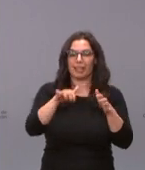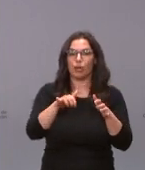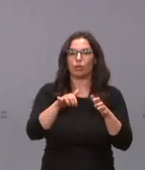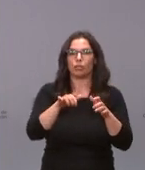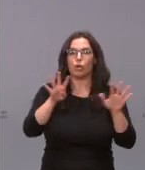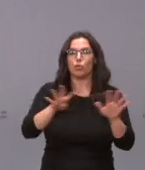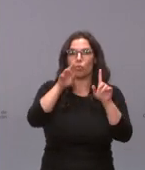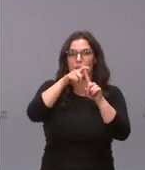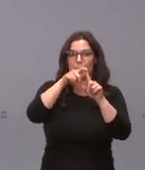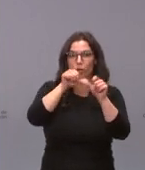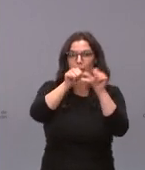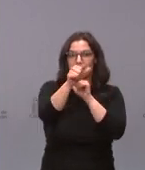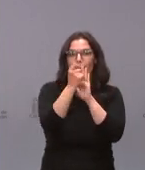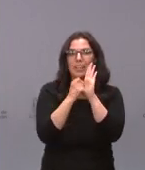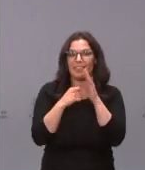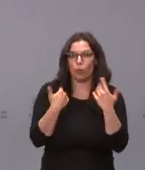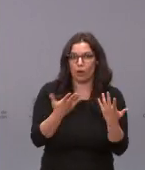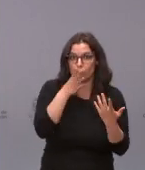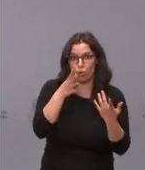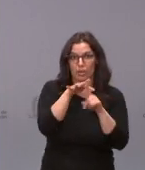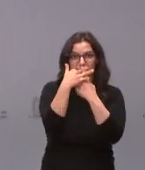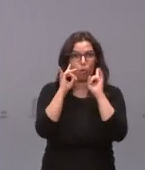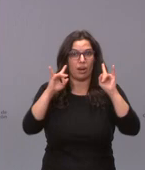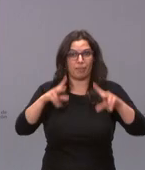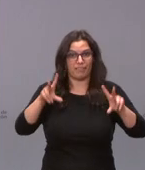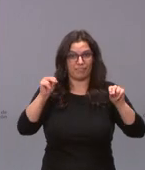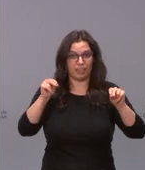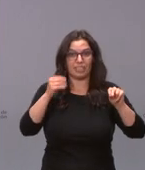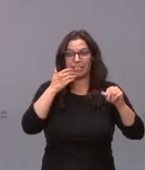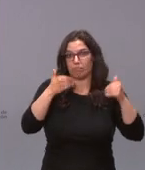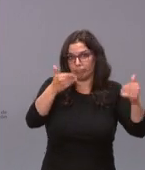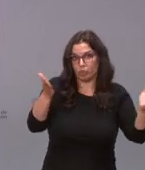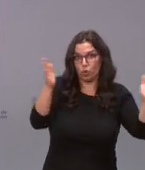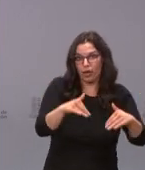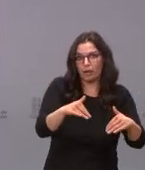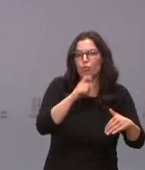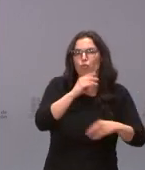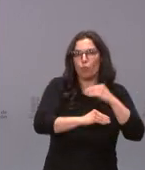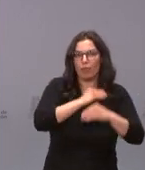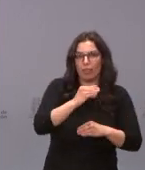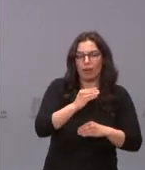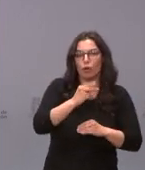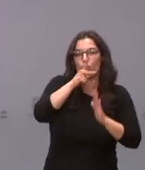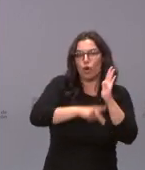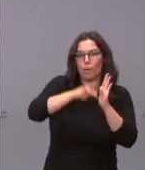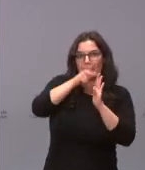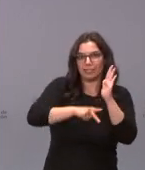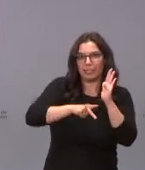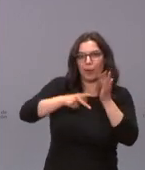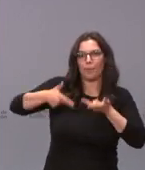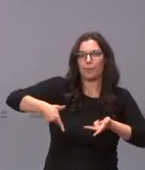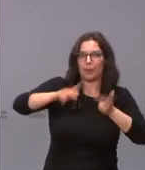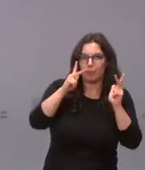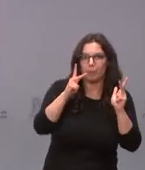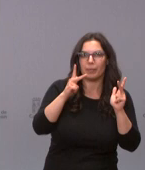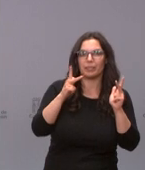mayo cuando decaiga el estado de alarma si no se prorroga y si no hay esa normativa que permita a la junta